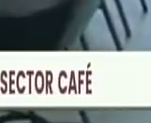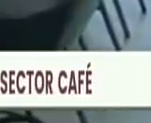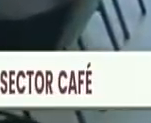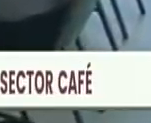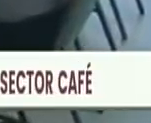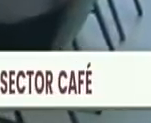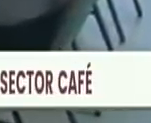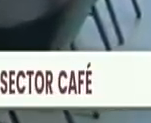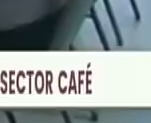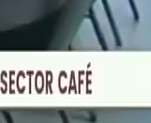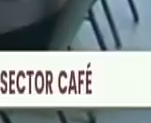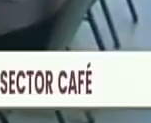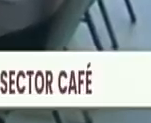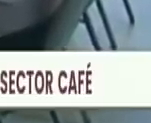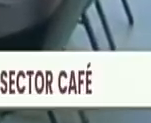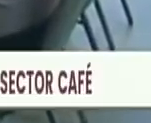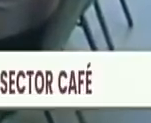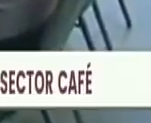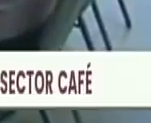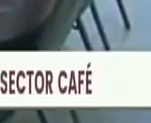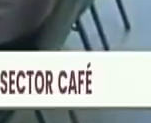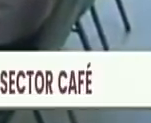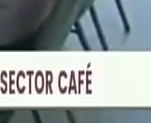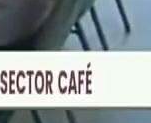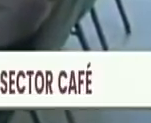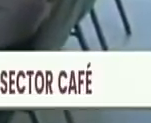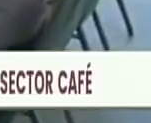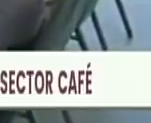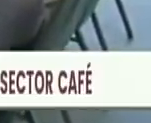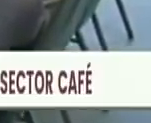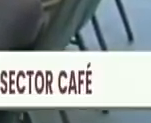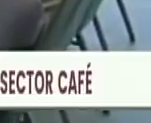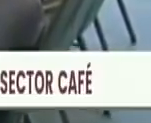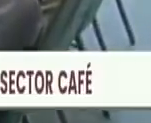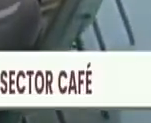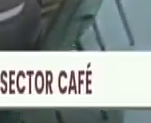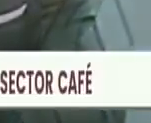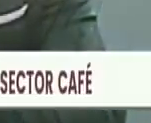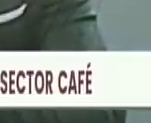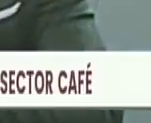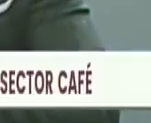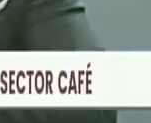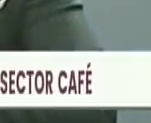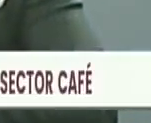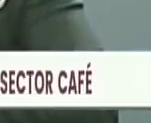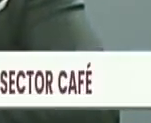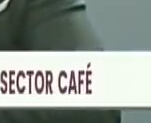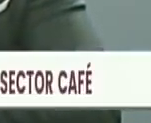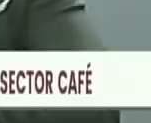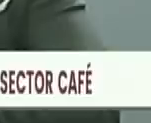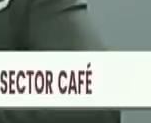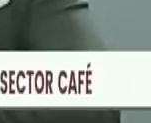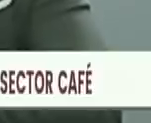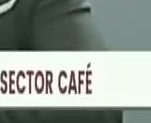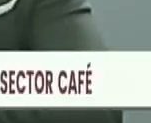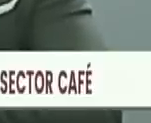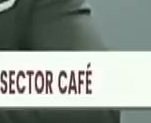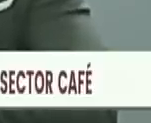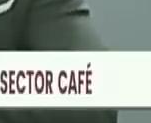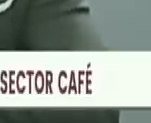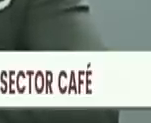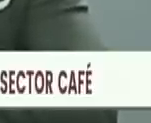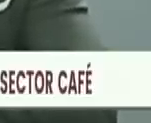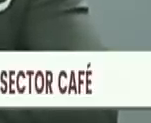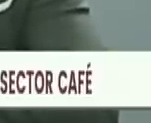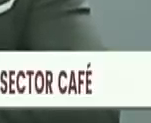La agroindustria está muy interesada en seguir avanzando en suministrarle a las bolsas CLAP todos